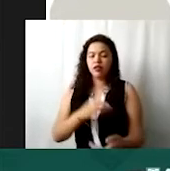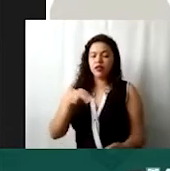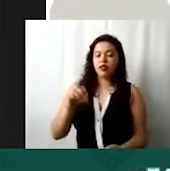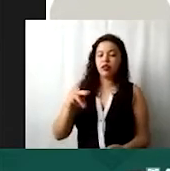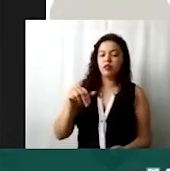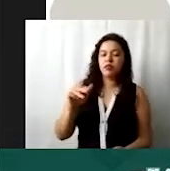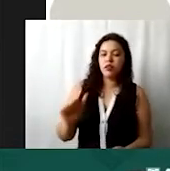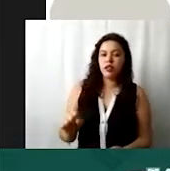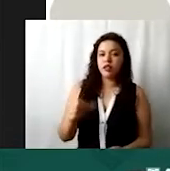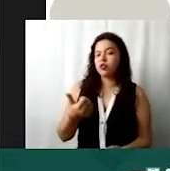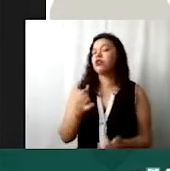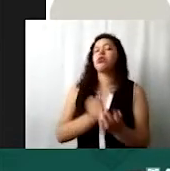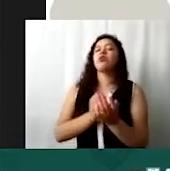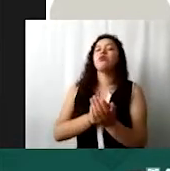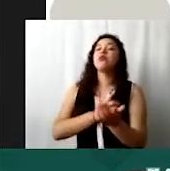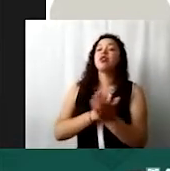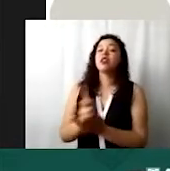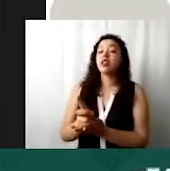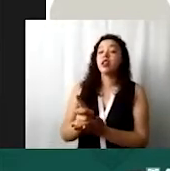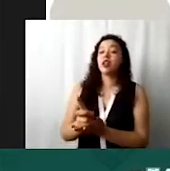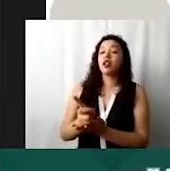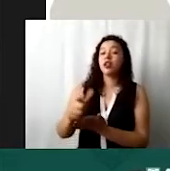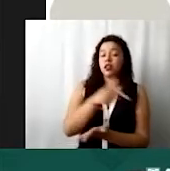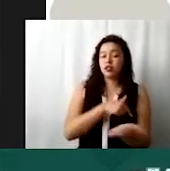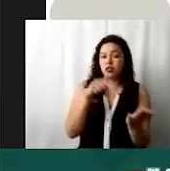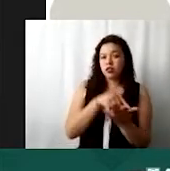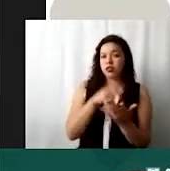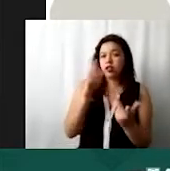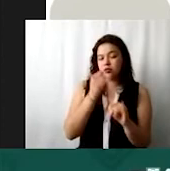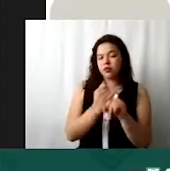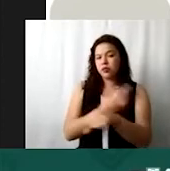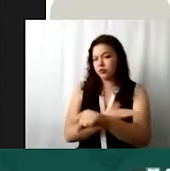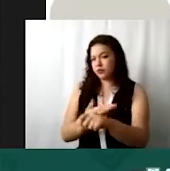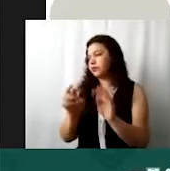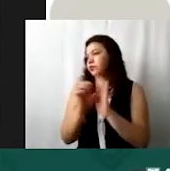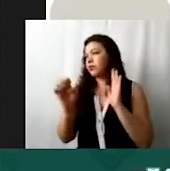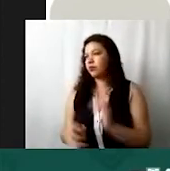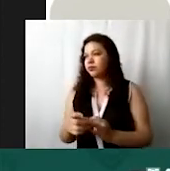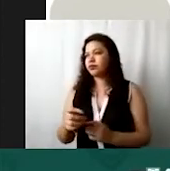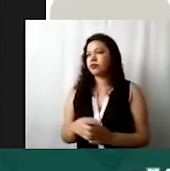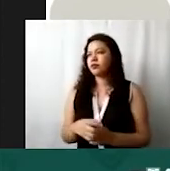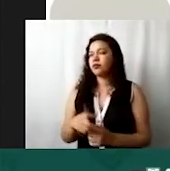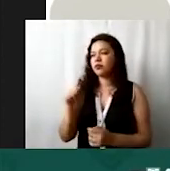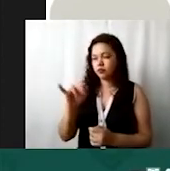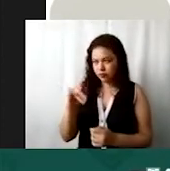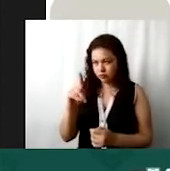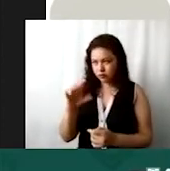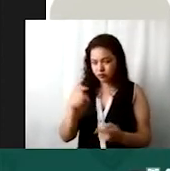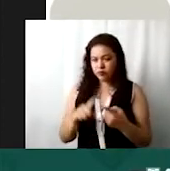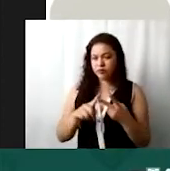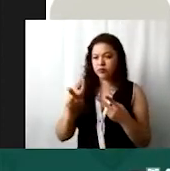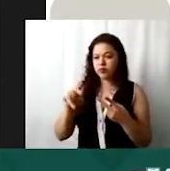otros impuestos y derechos locales. Aquí se van a registrar, por ejemplo, tenencias, verificación vehicular.